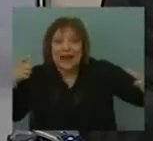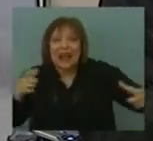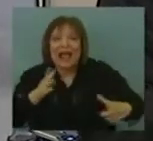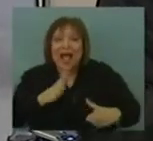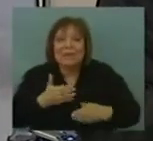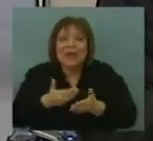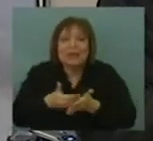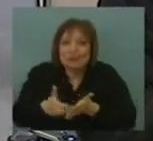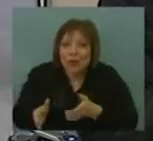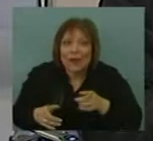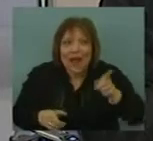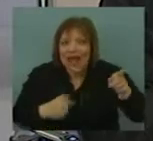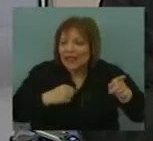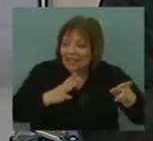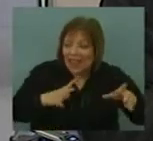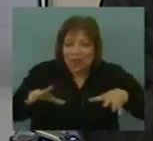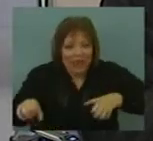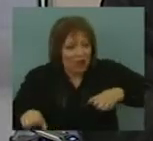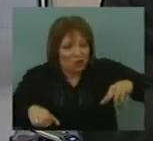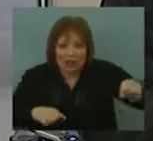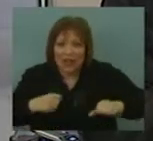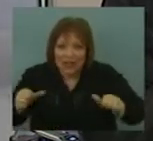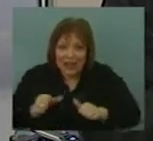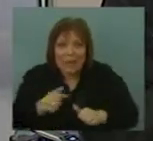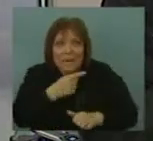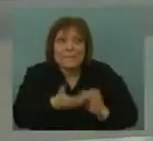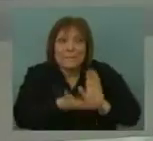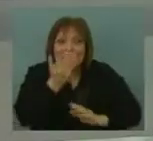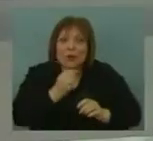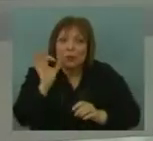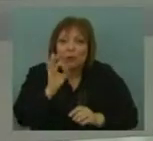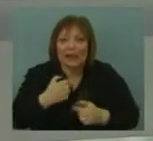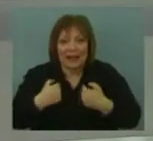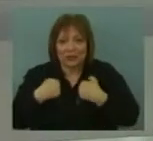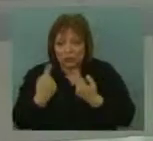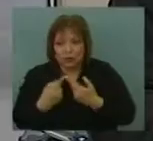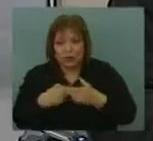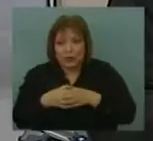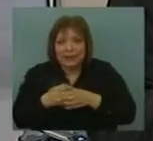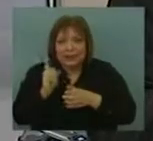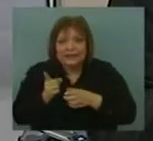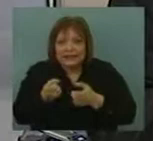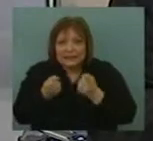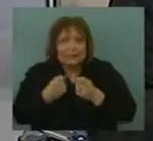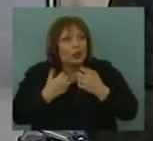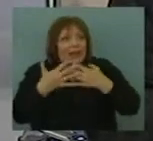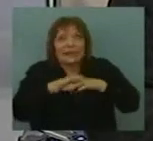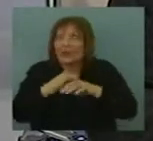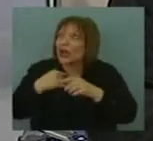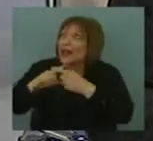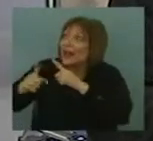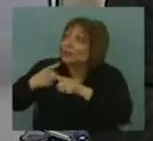margen para poder hacer cosas que nosotros, que necesariamente tenemos que estar integrados y relacionados con el resto del mundo.